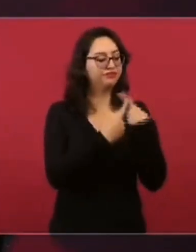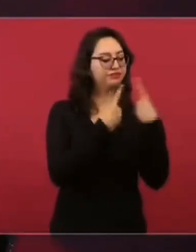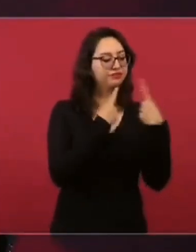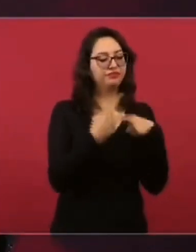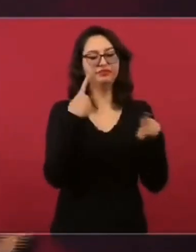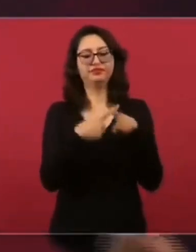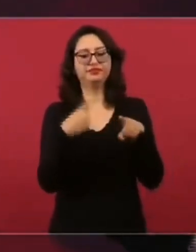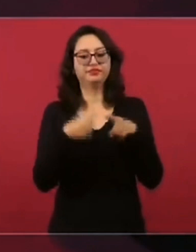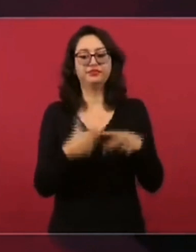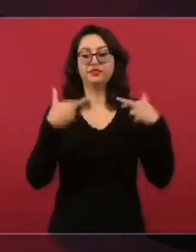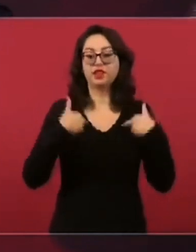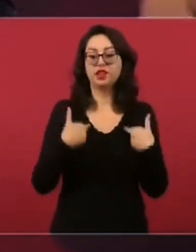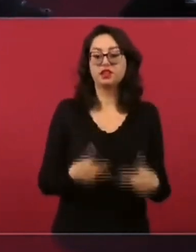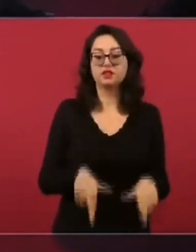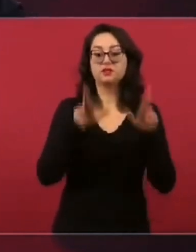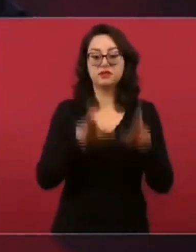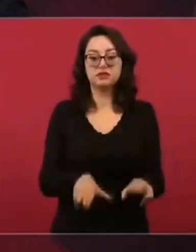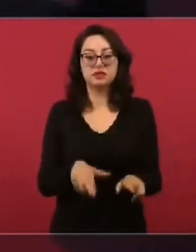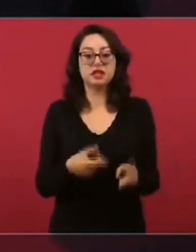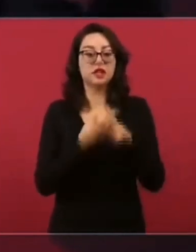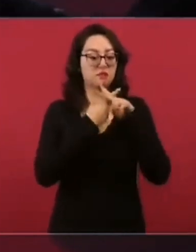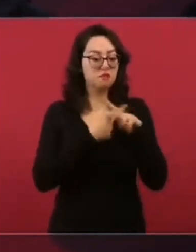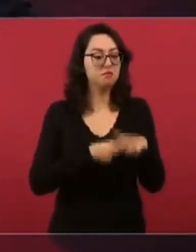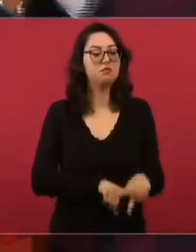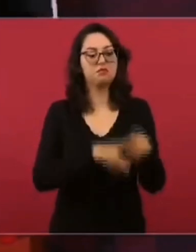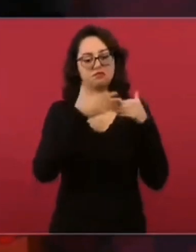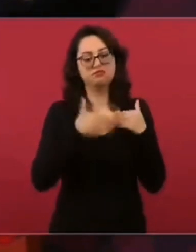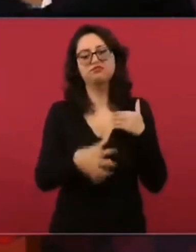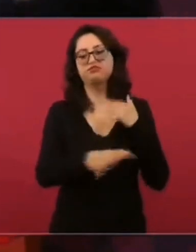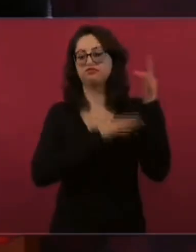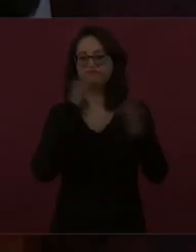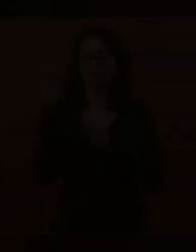representar y van a echar a andar ya, van a empezar a echar a andar una campaña.